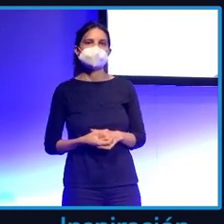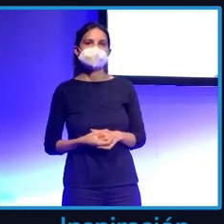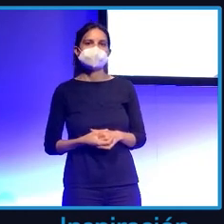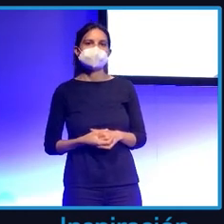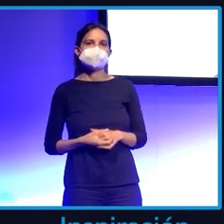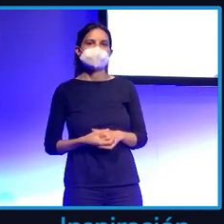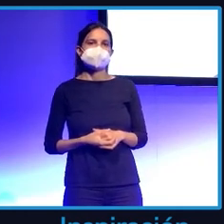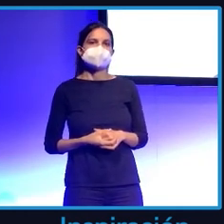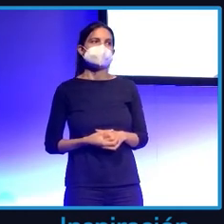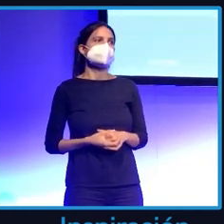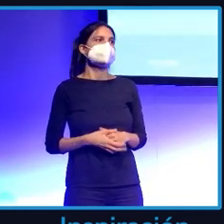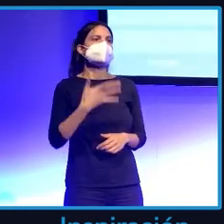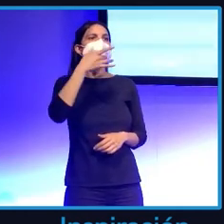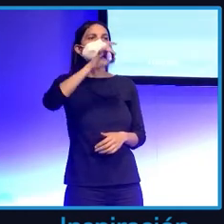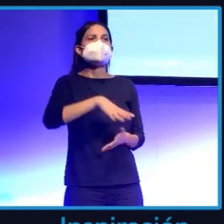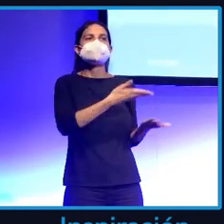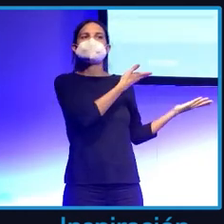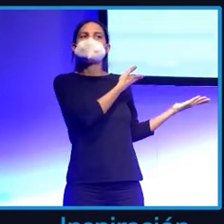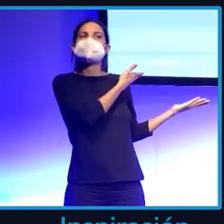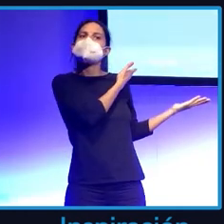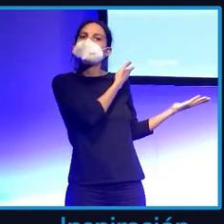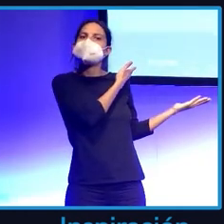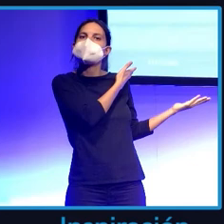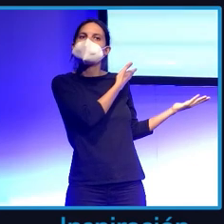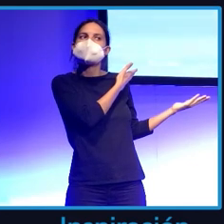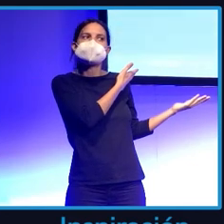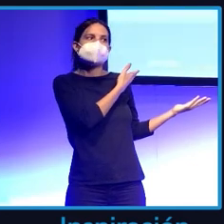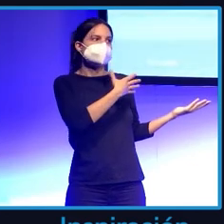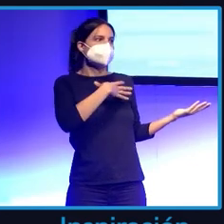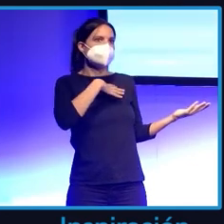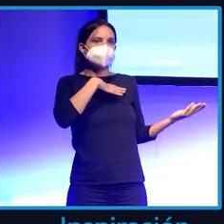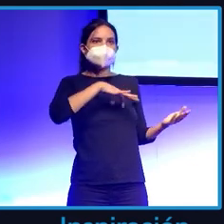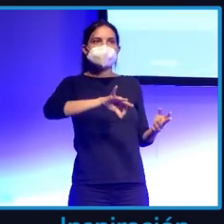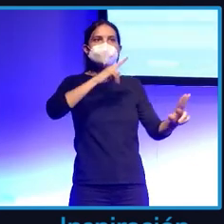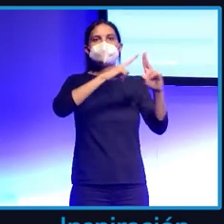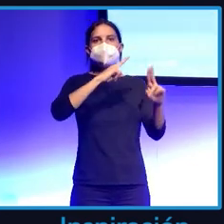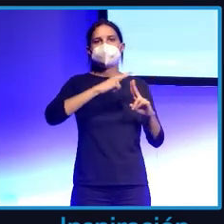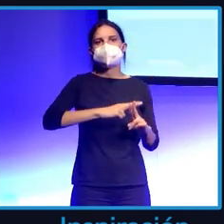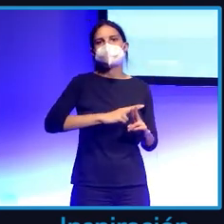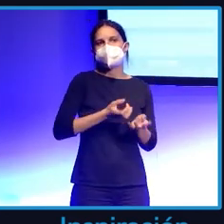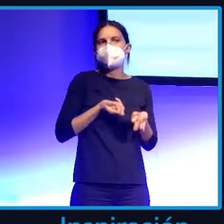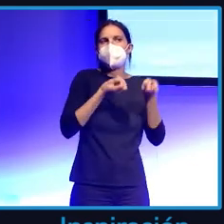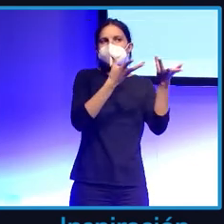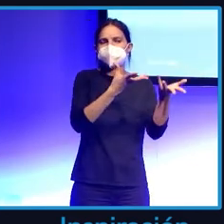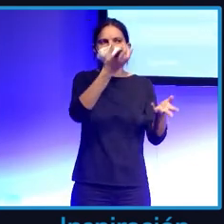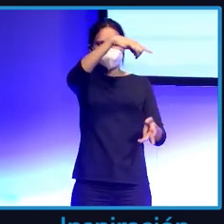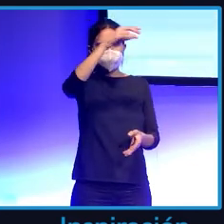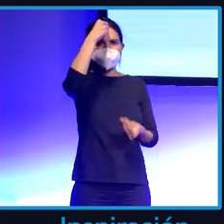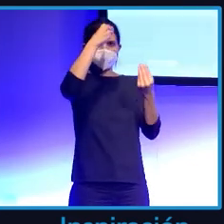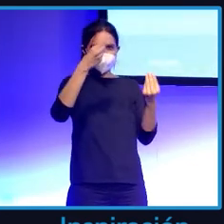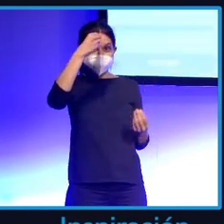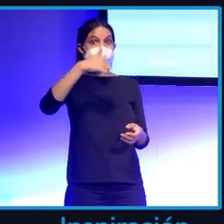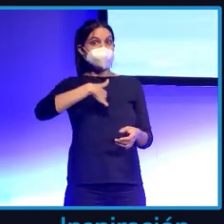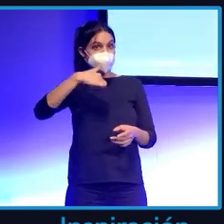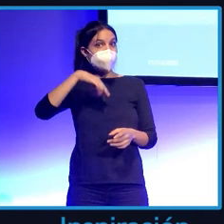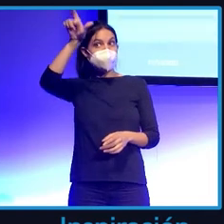Bueno, ¿quién es Satoshi Nakamoto? ¿Podemos encontrar los datos del supuesto Satoshi? ¿Os creéis que yo le he mandado